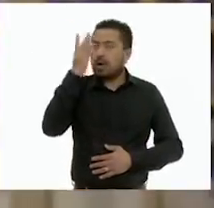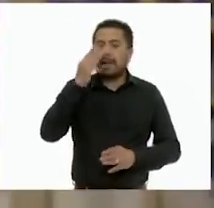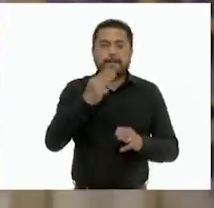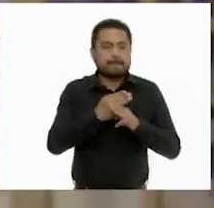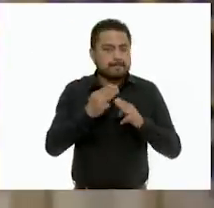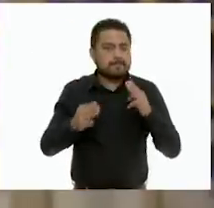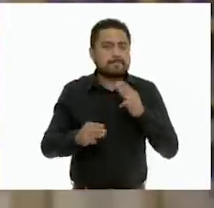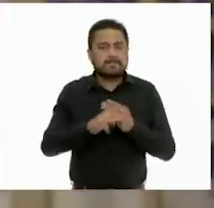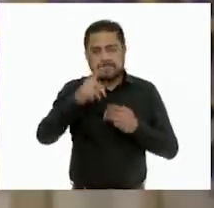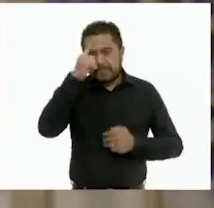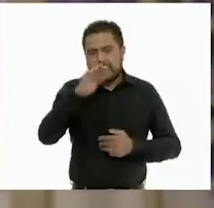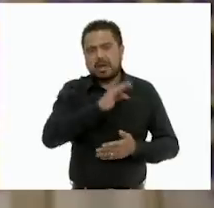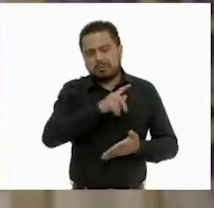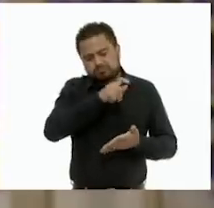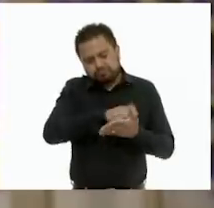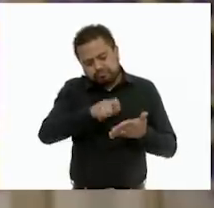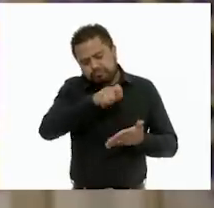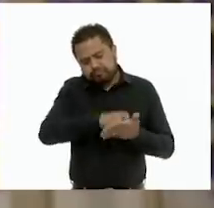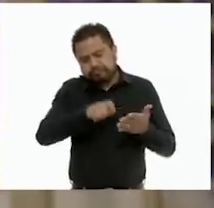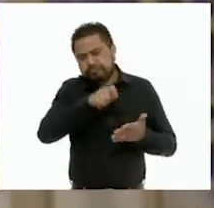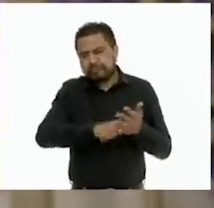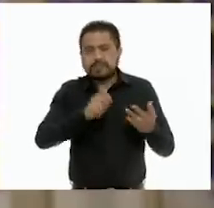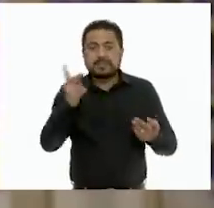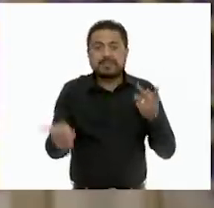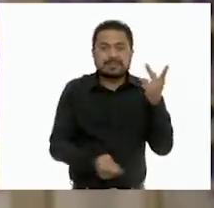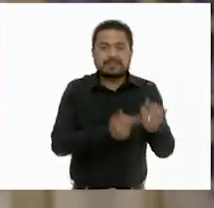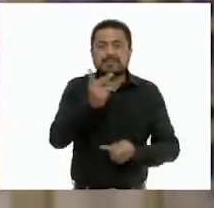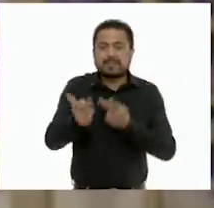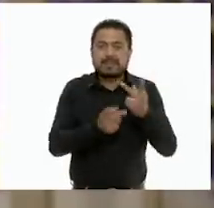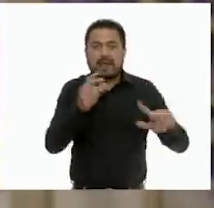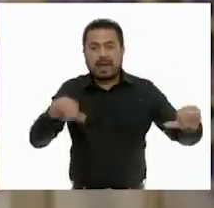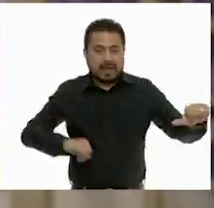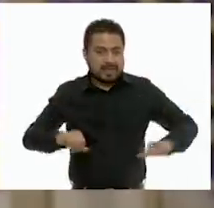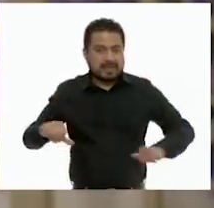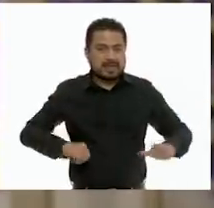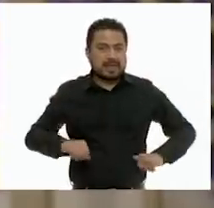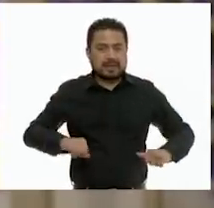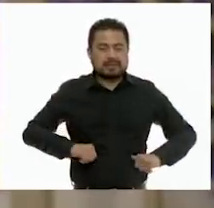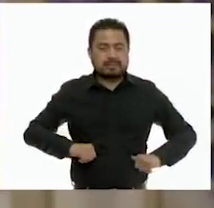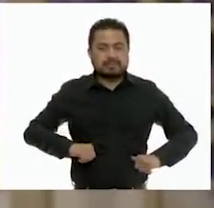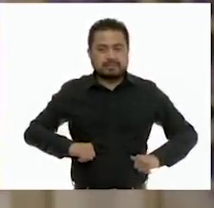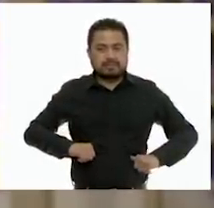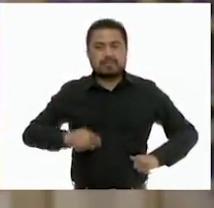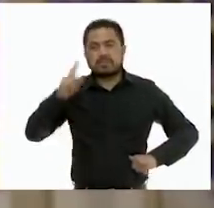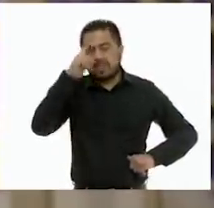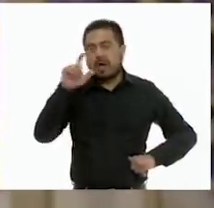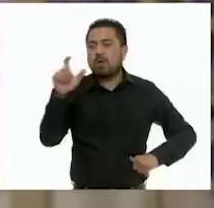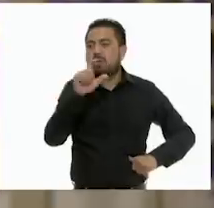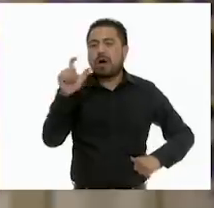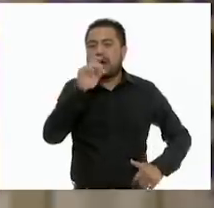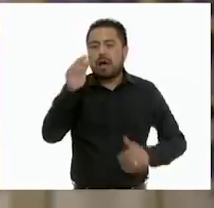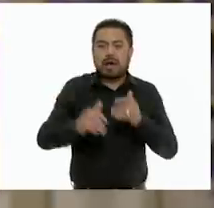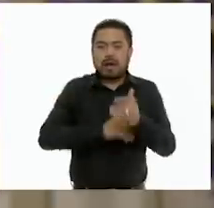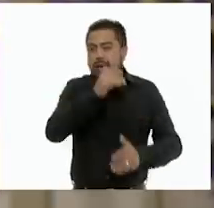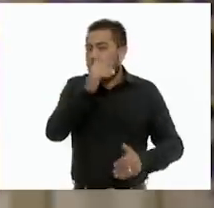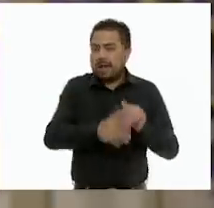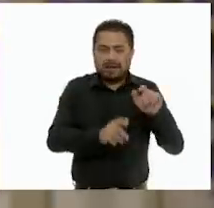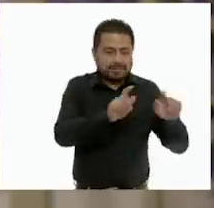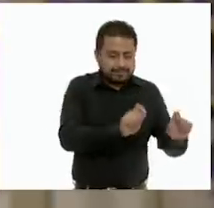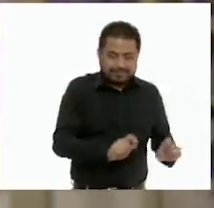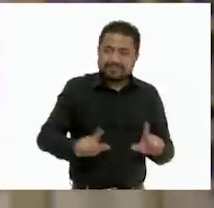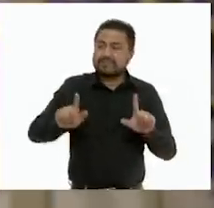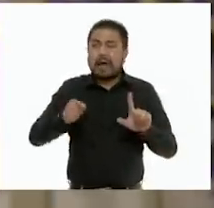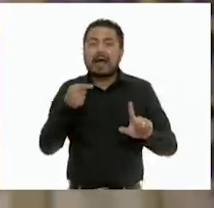materiales para anotar las preguntas y actividades que se te piden para que cuando acabe el programa